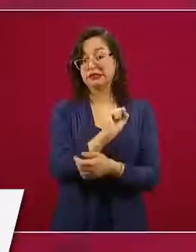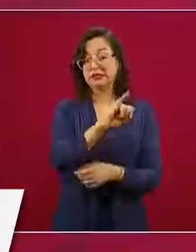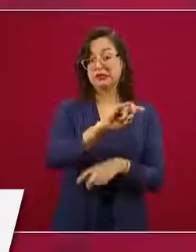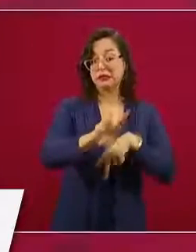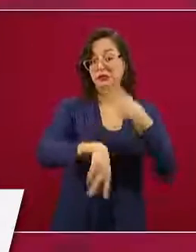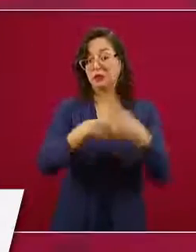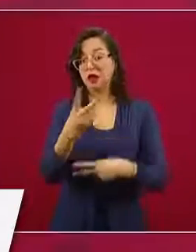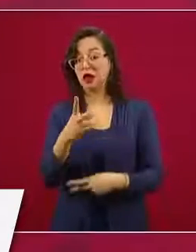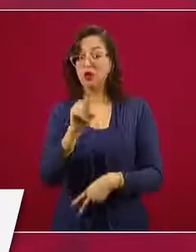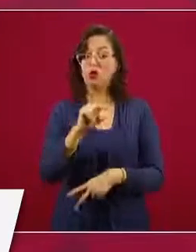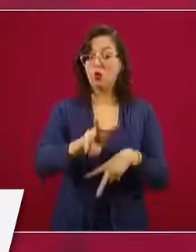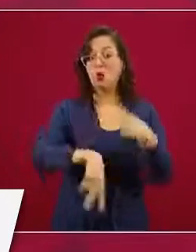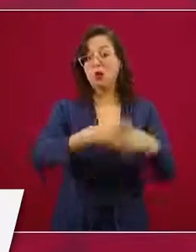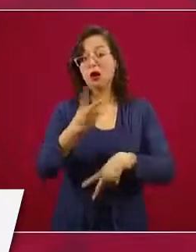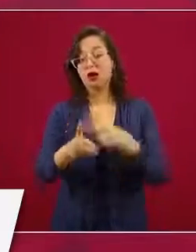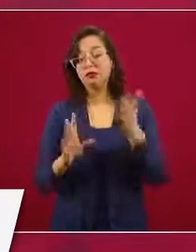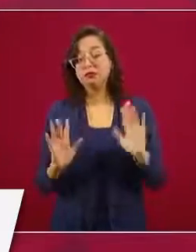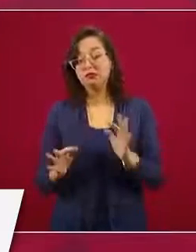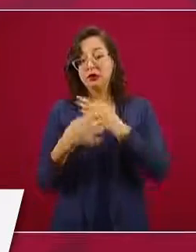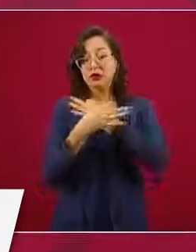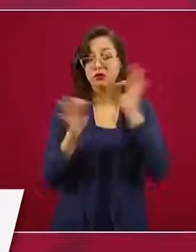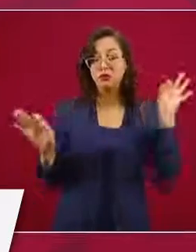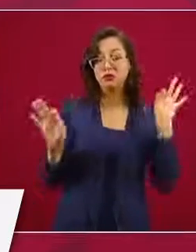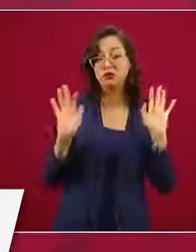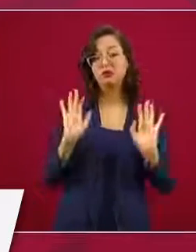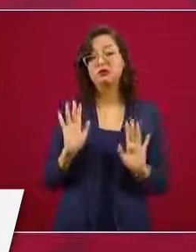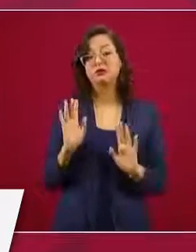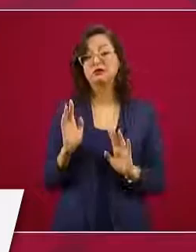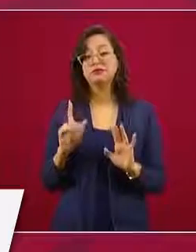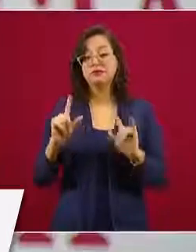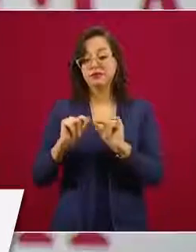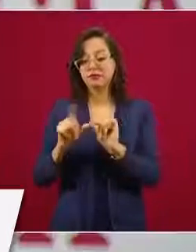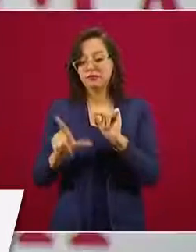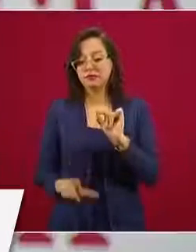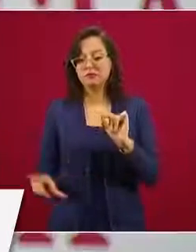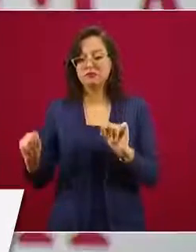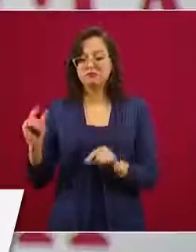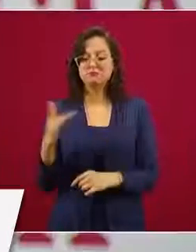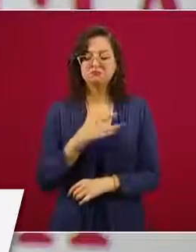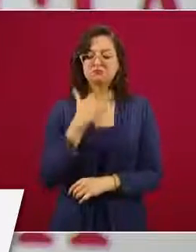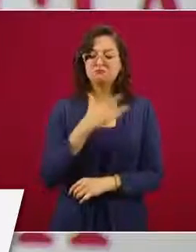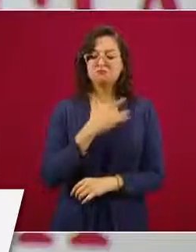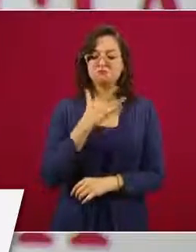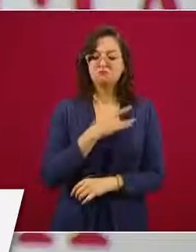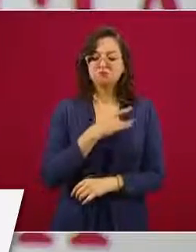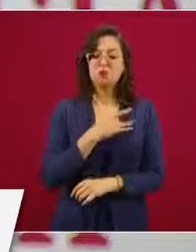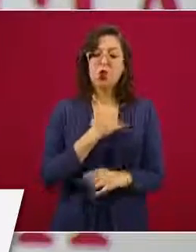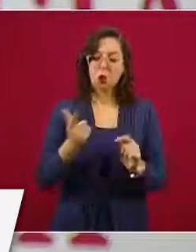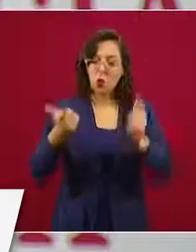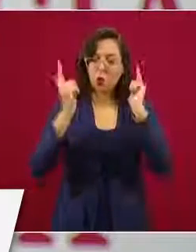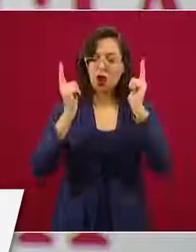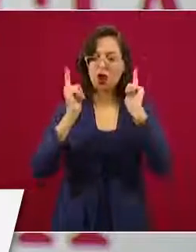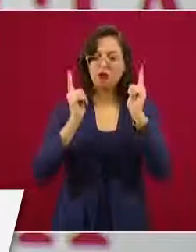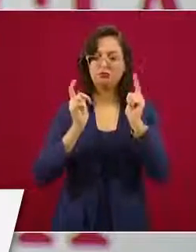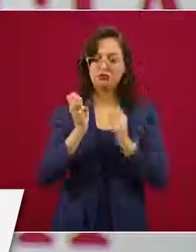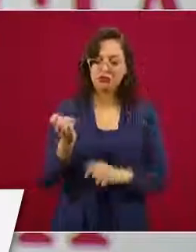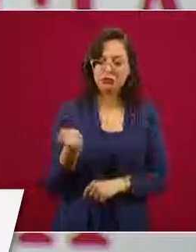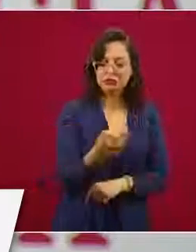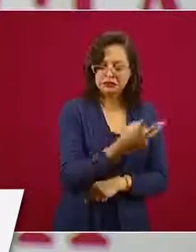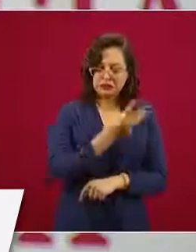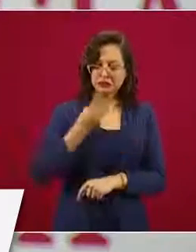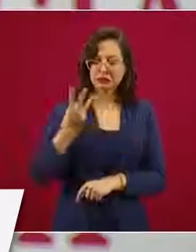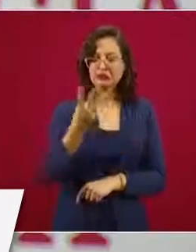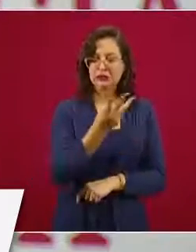anunciarla. Lo que nosotros diríamos es desde luego México ve con mucha simpatía que se pueda llevar a cabo y que se tenga la